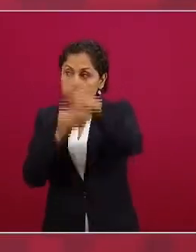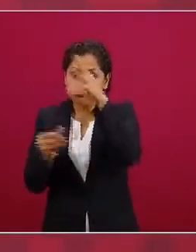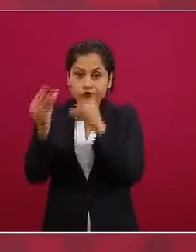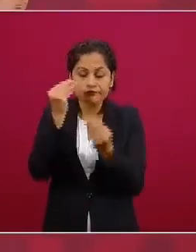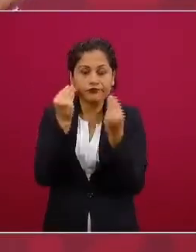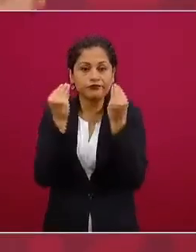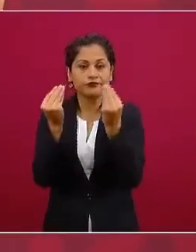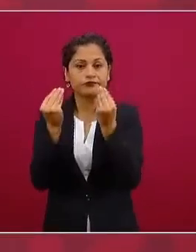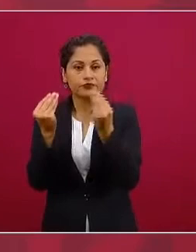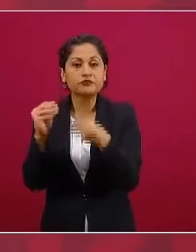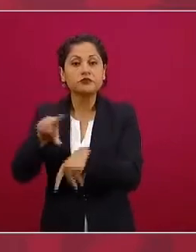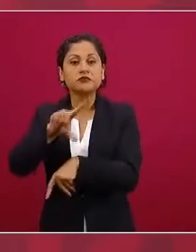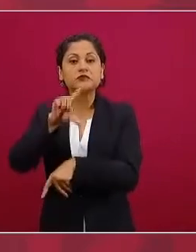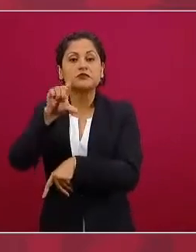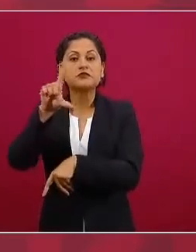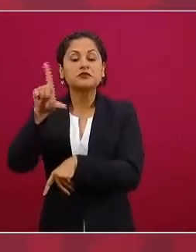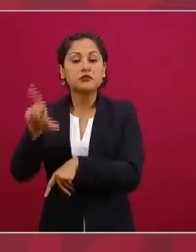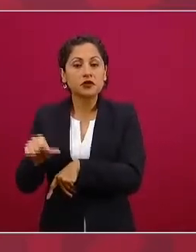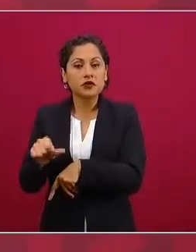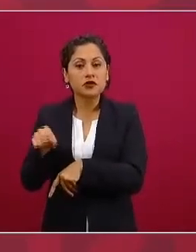la mayoría se echó a perder